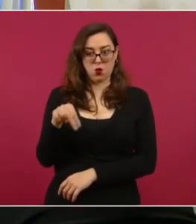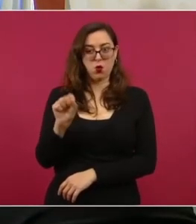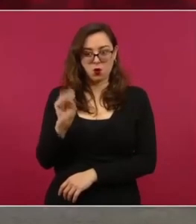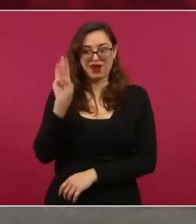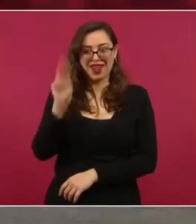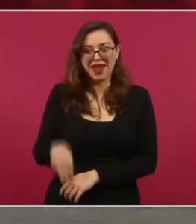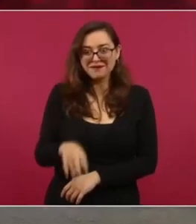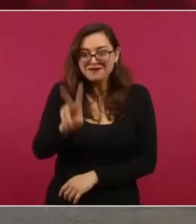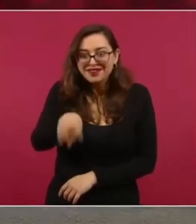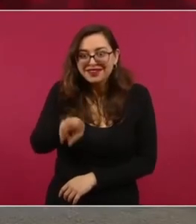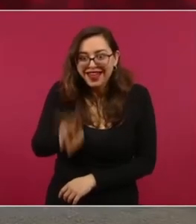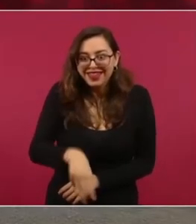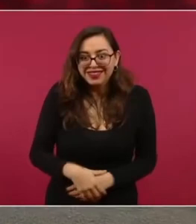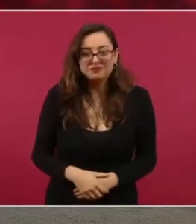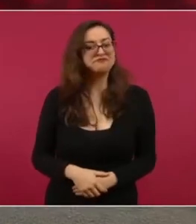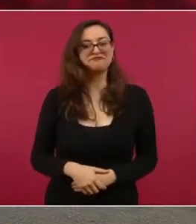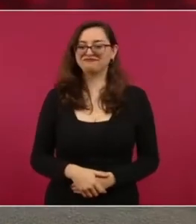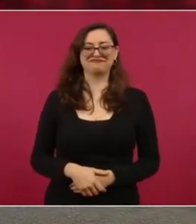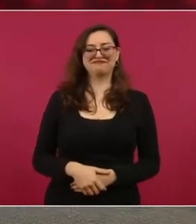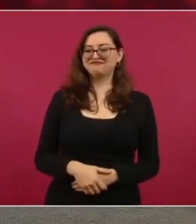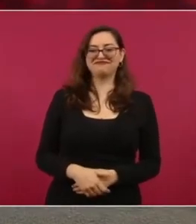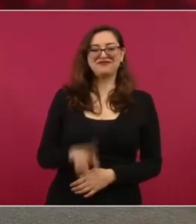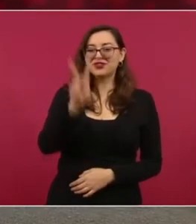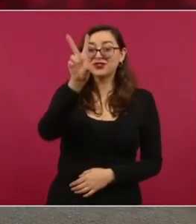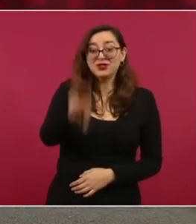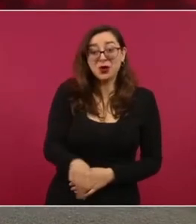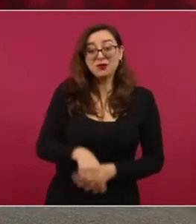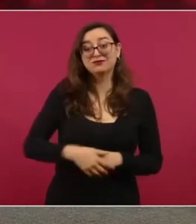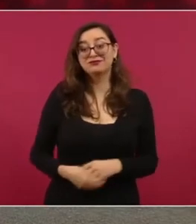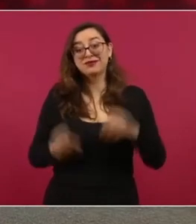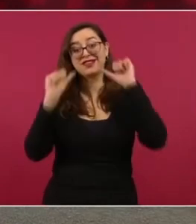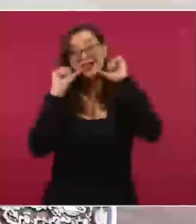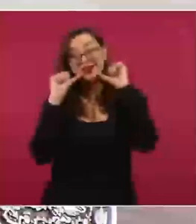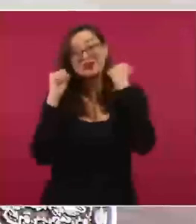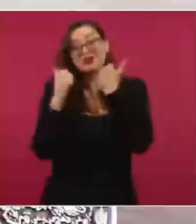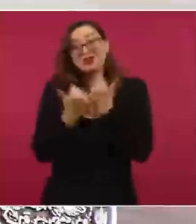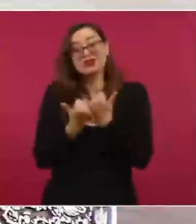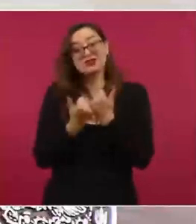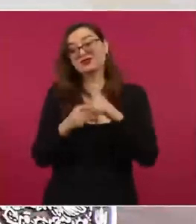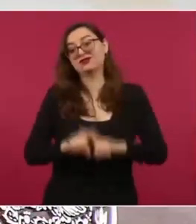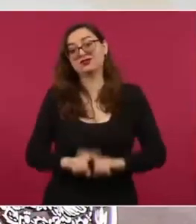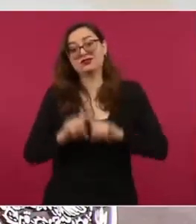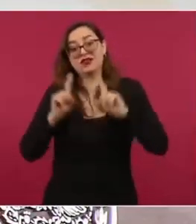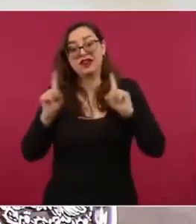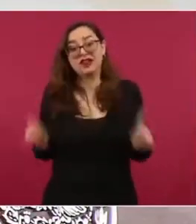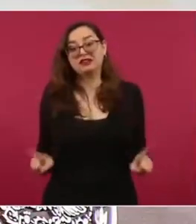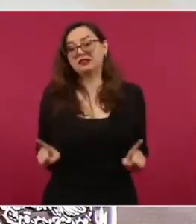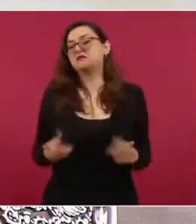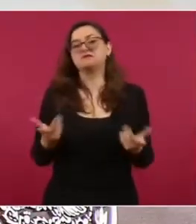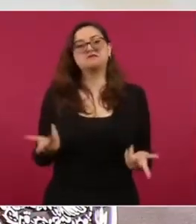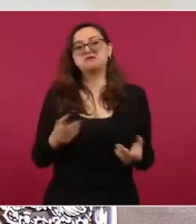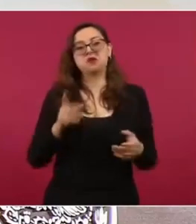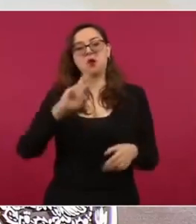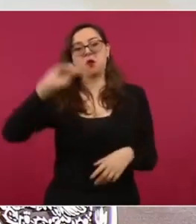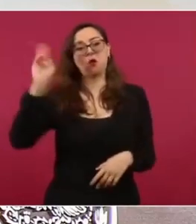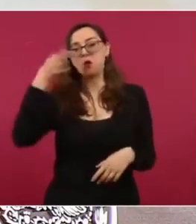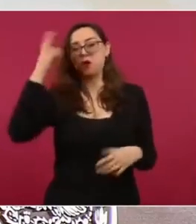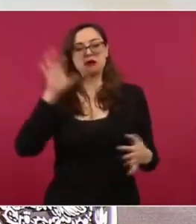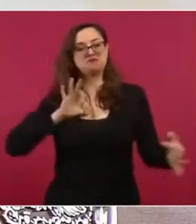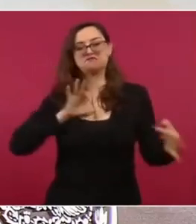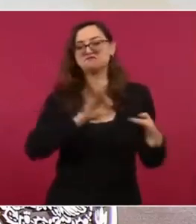Nacional AC, una asociación civil con una personalidad jurídica propia,